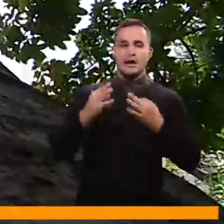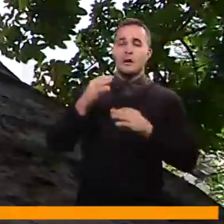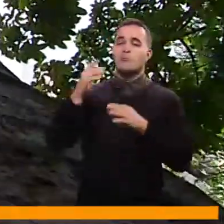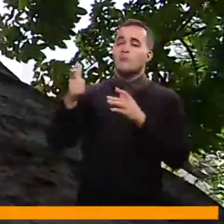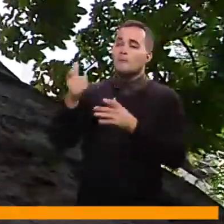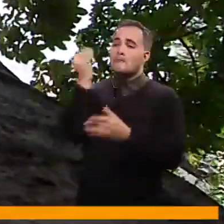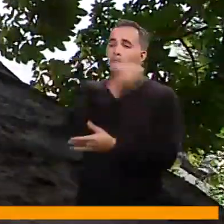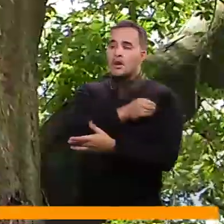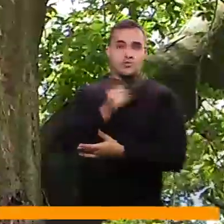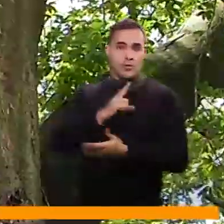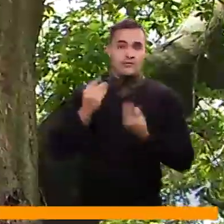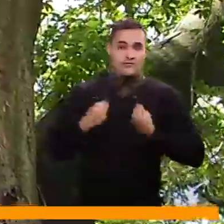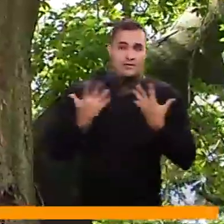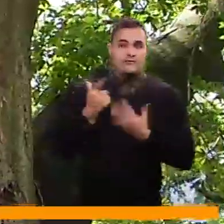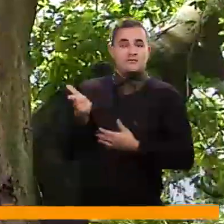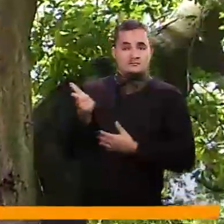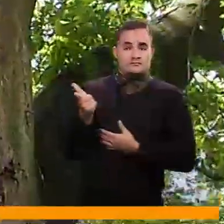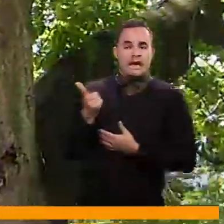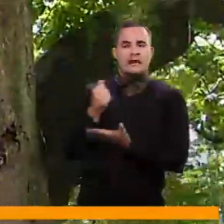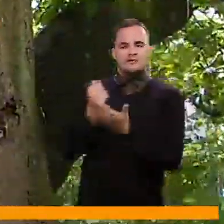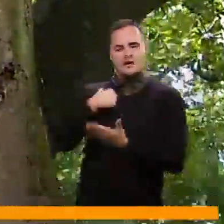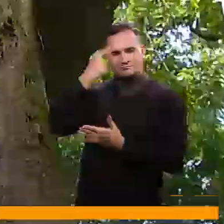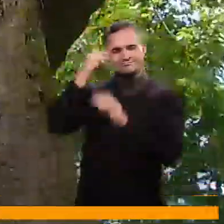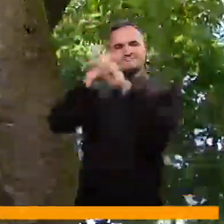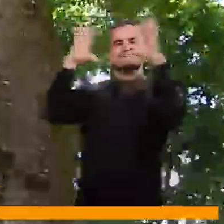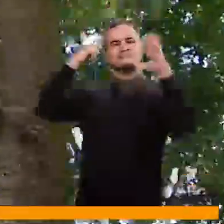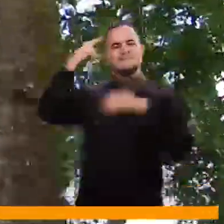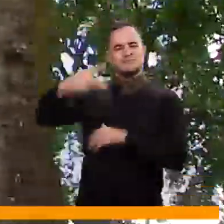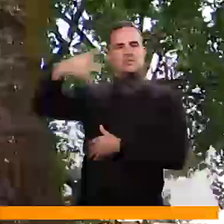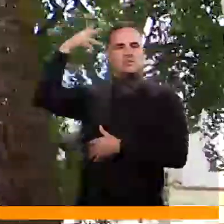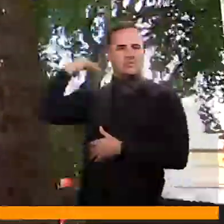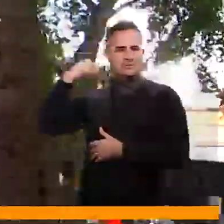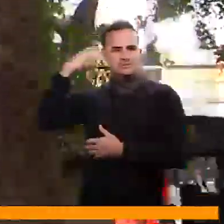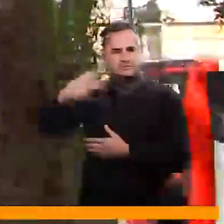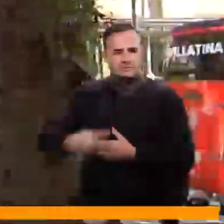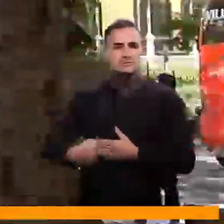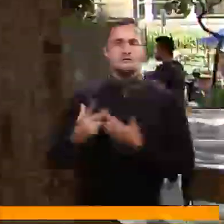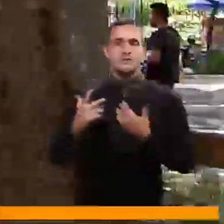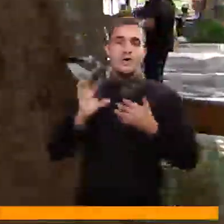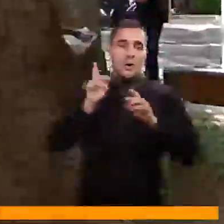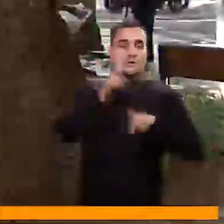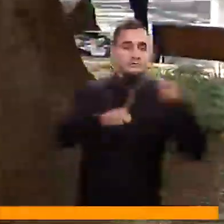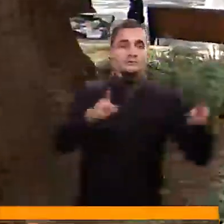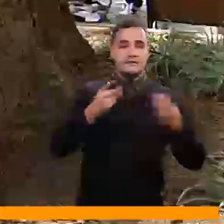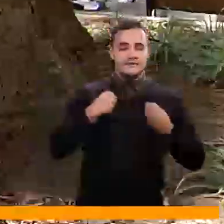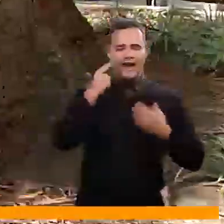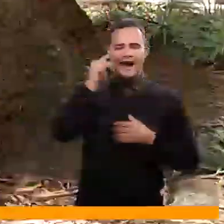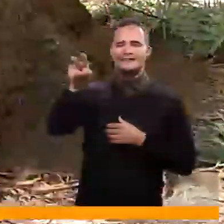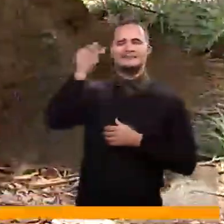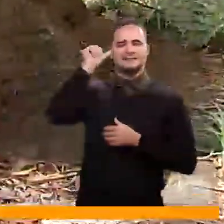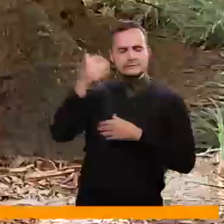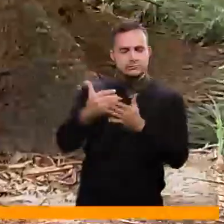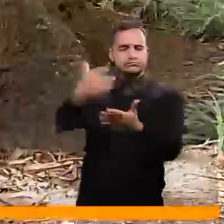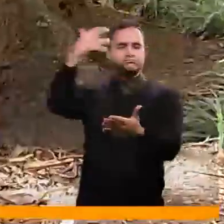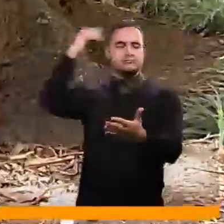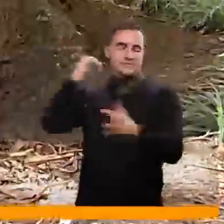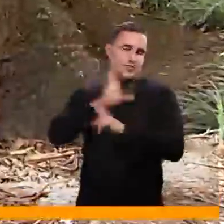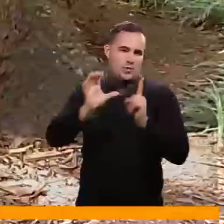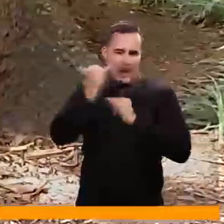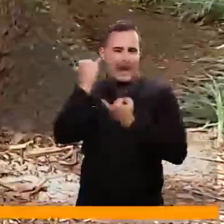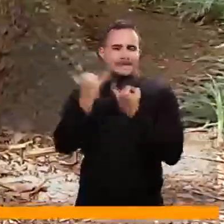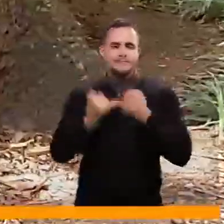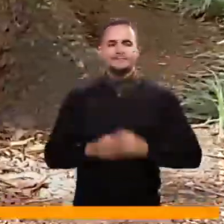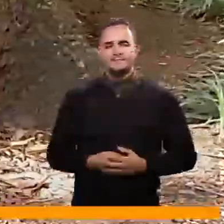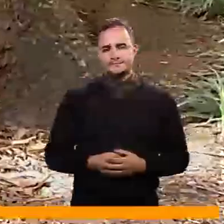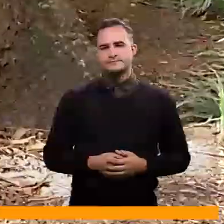vivos que nos conectan con nuestro pasado y con nuestros seres vivos asociados a muchos momentos de nuestra cultura y de nuestra